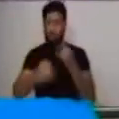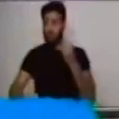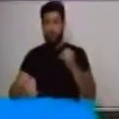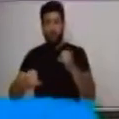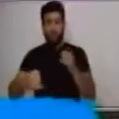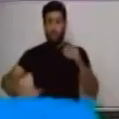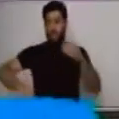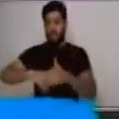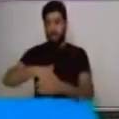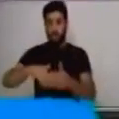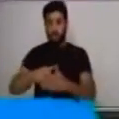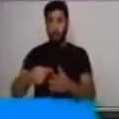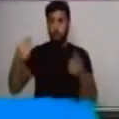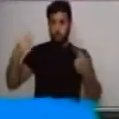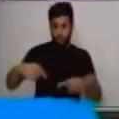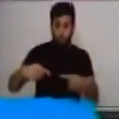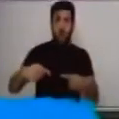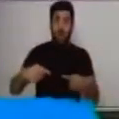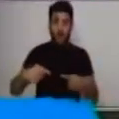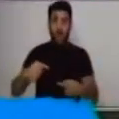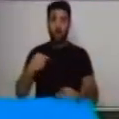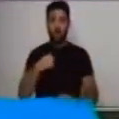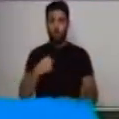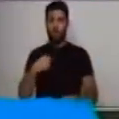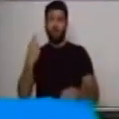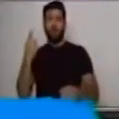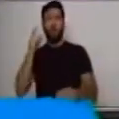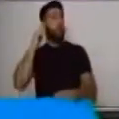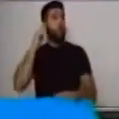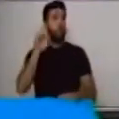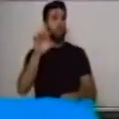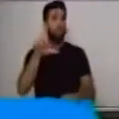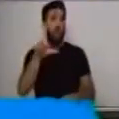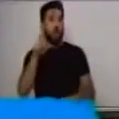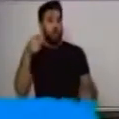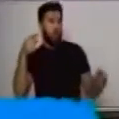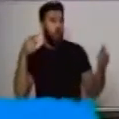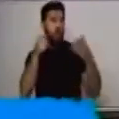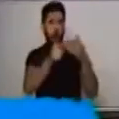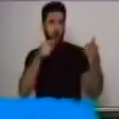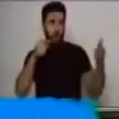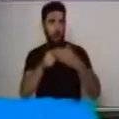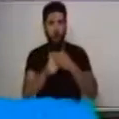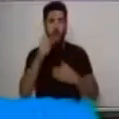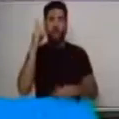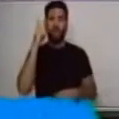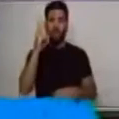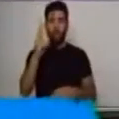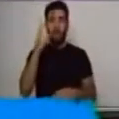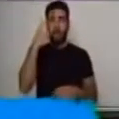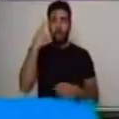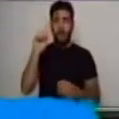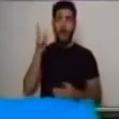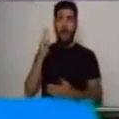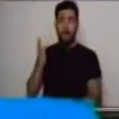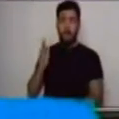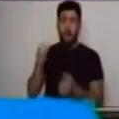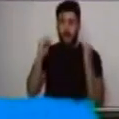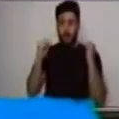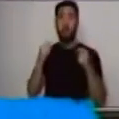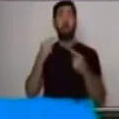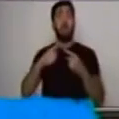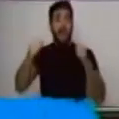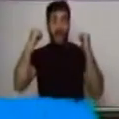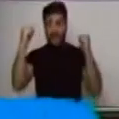decidió dedicarle dos goles que anotó a su perro. No ganaron el campeonato,